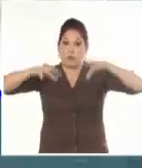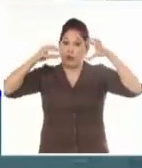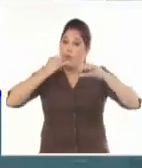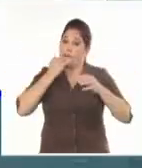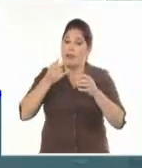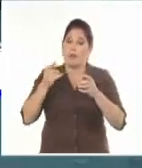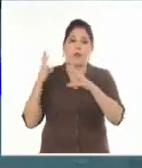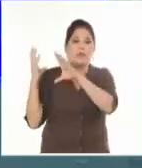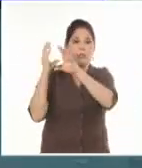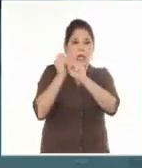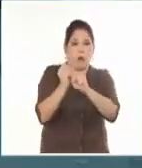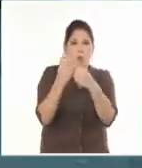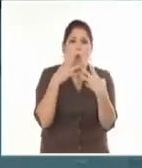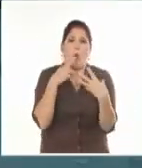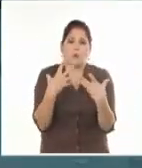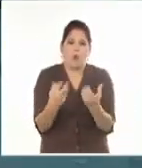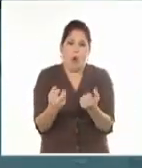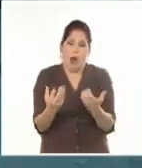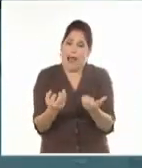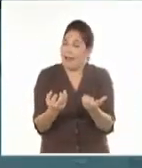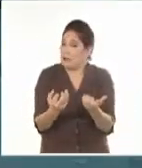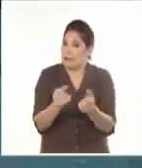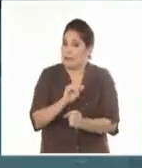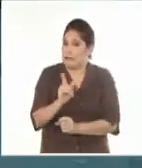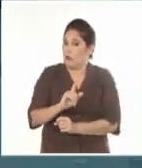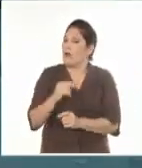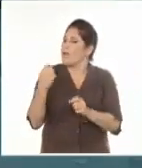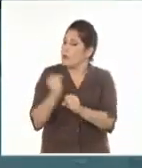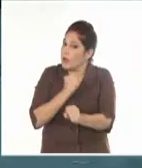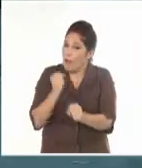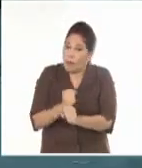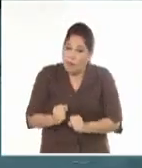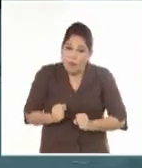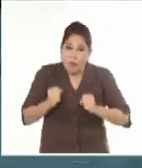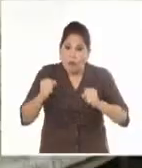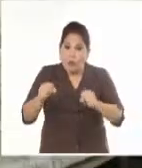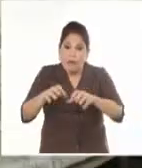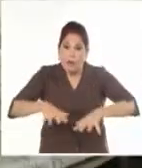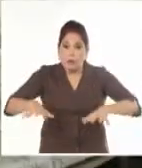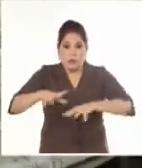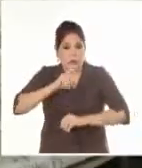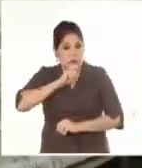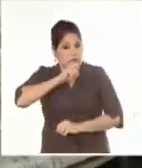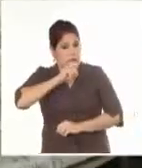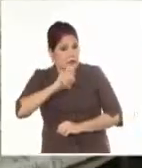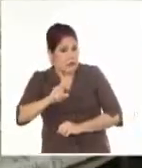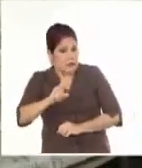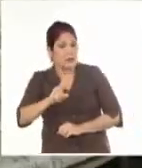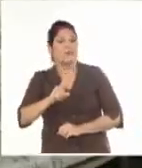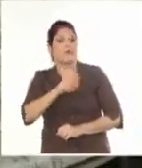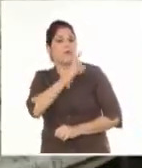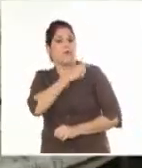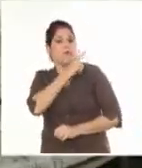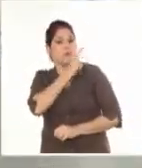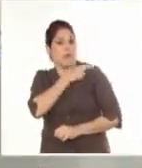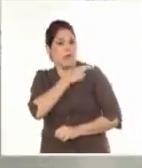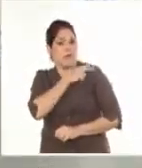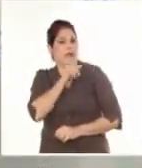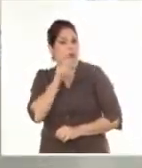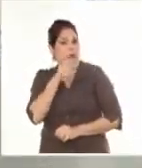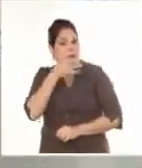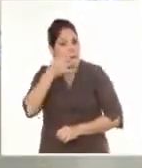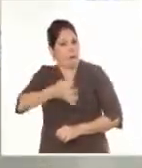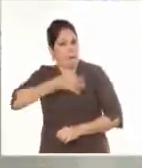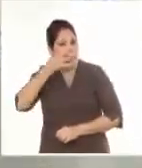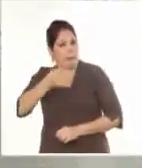en el puerto, de forma tal que hemos tenido que trabajar en condiciones adversas. Autoridades también resaltan